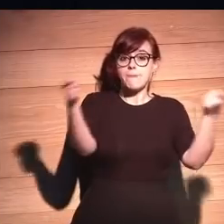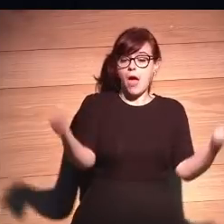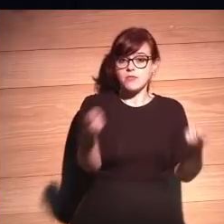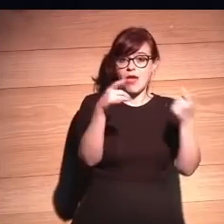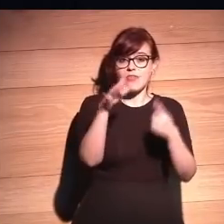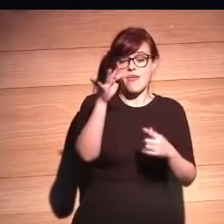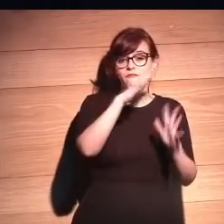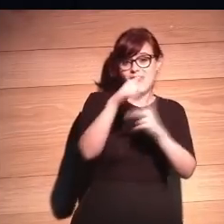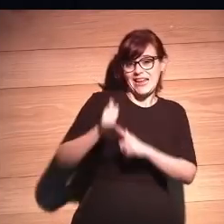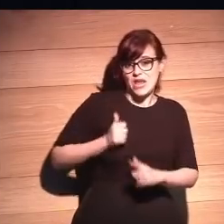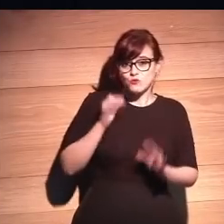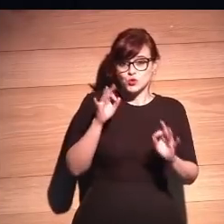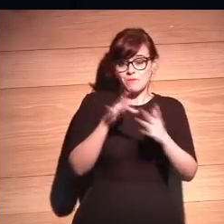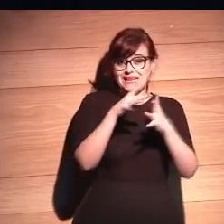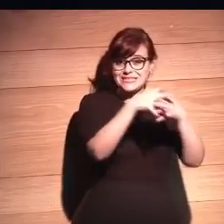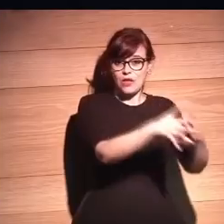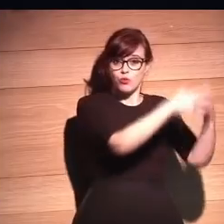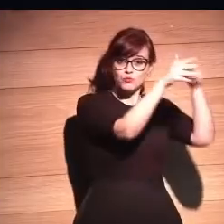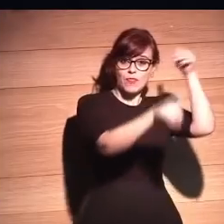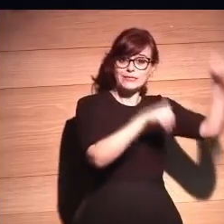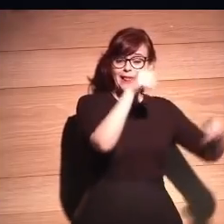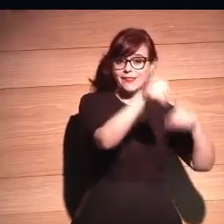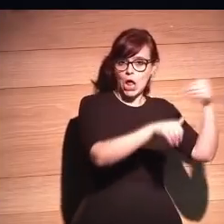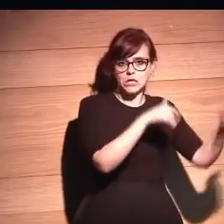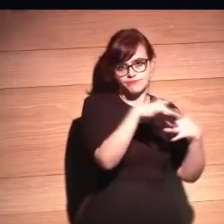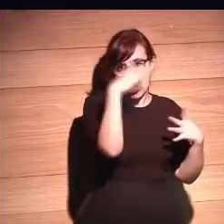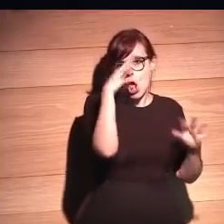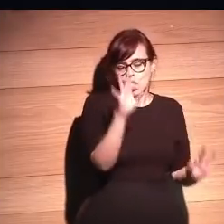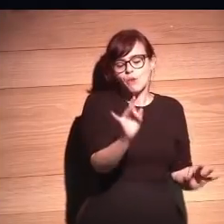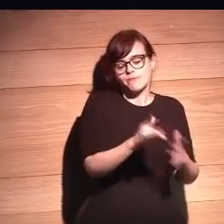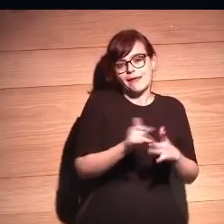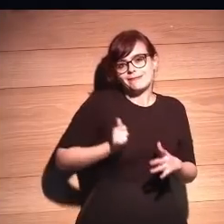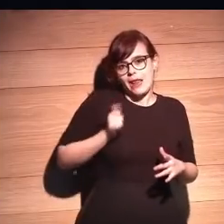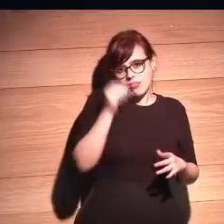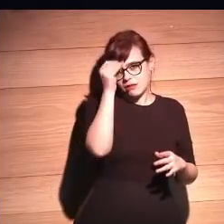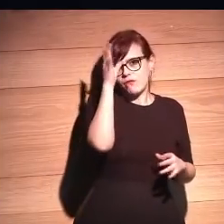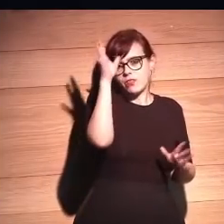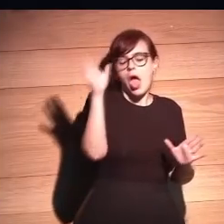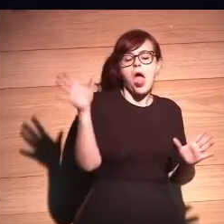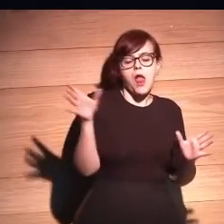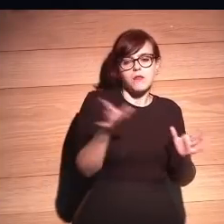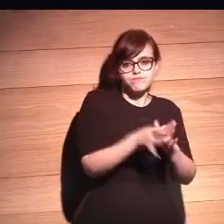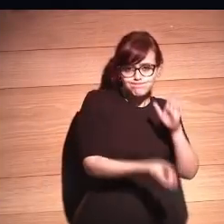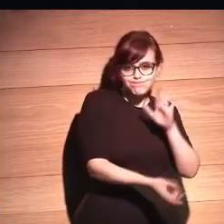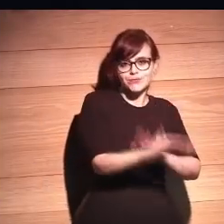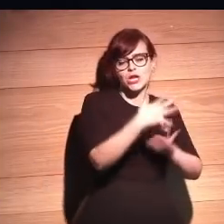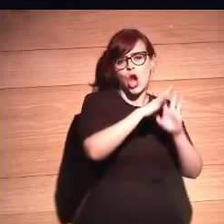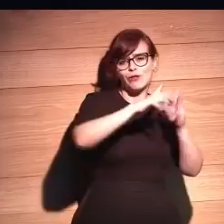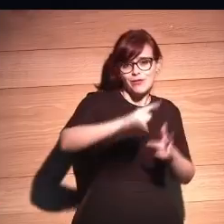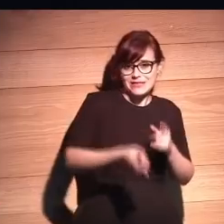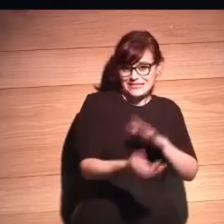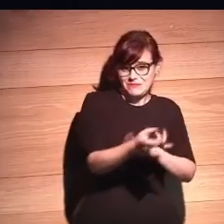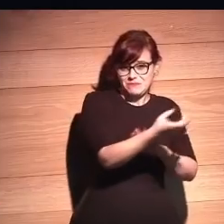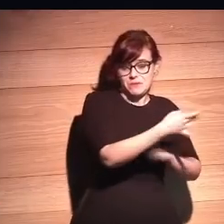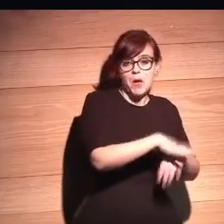de fake news, por ejemplo, la de Estados Unidos en las elecciones, pues obviamente había inteligencia artificial generando esas noticias y